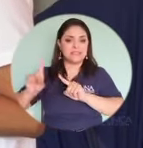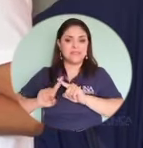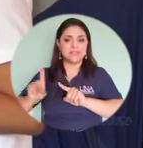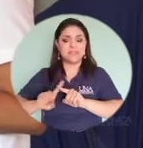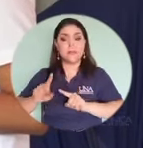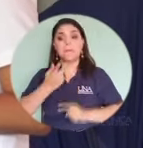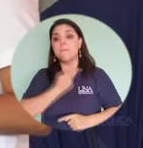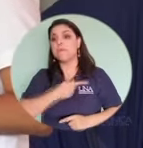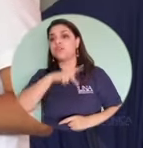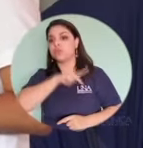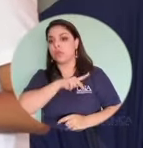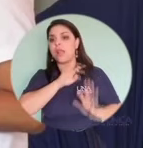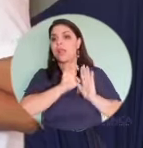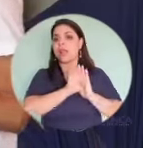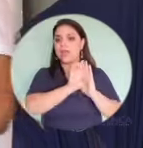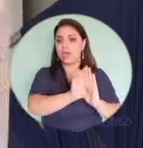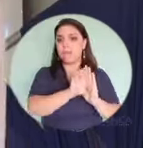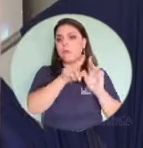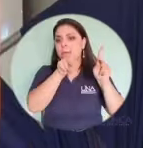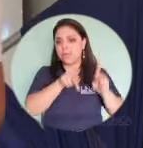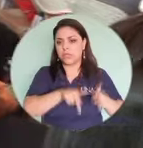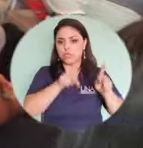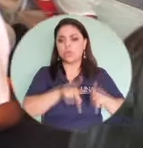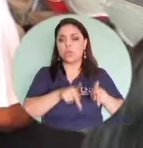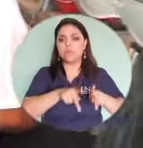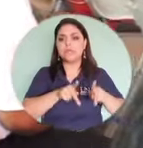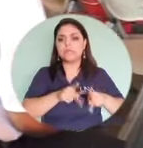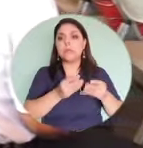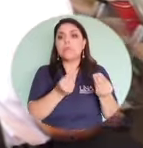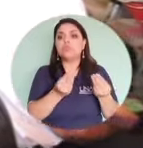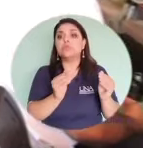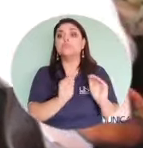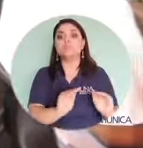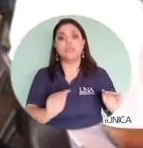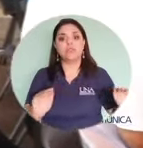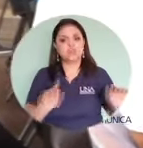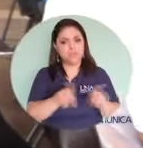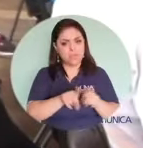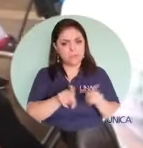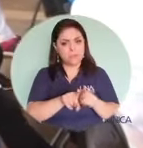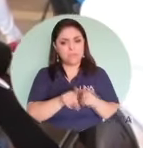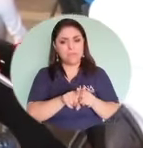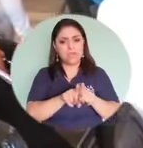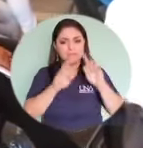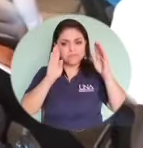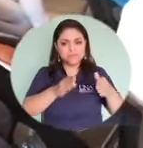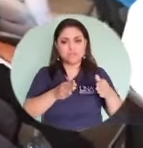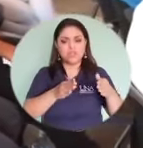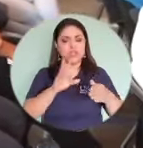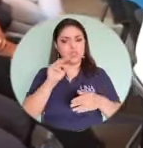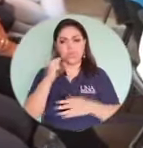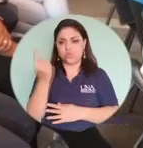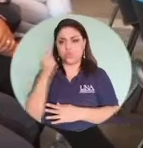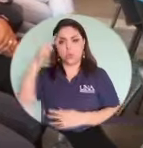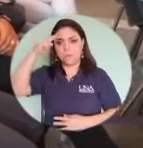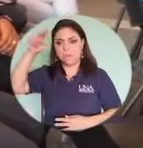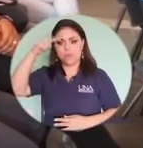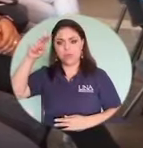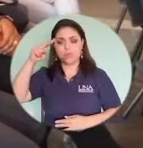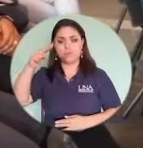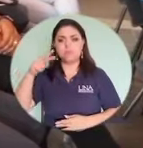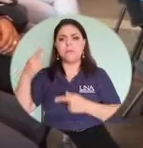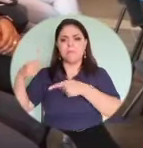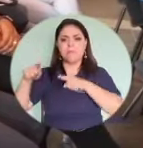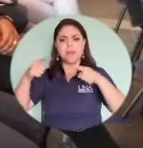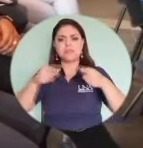niveles, es decir, a nivel personal, temas en donde están implicados ahora muchos niños, por ejemplo, además sé que